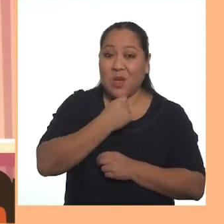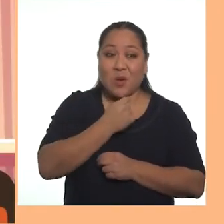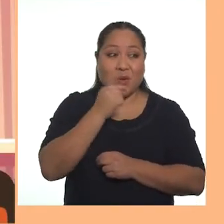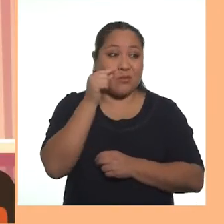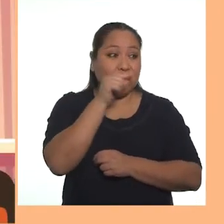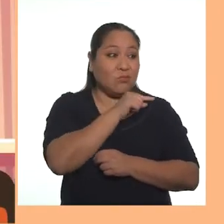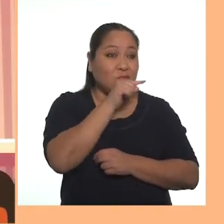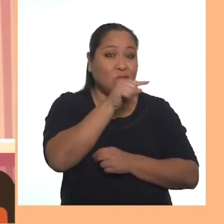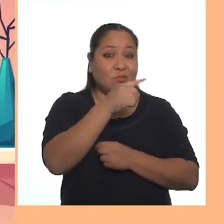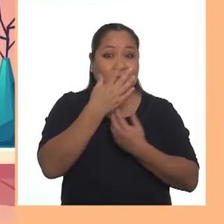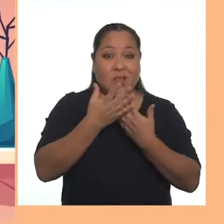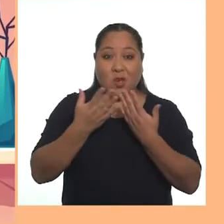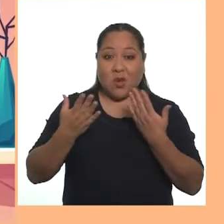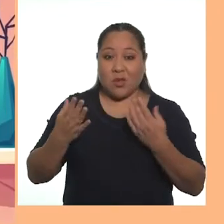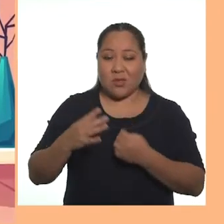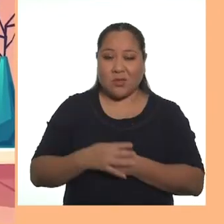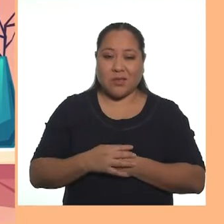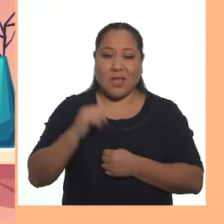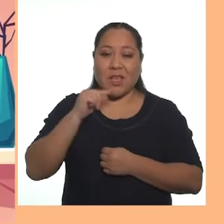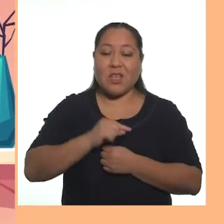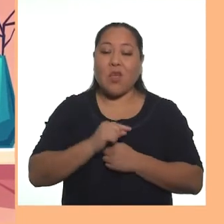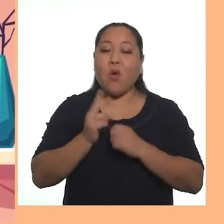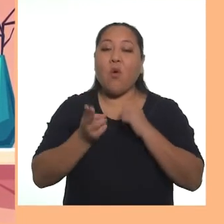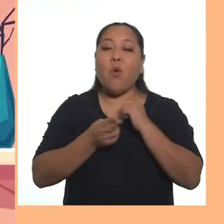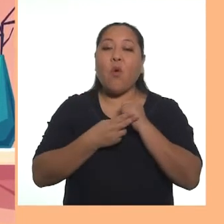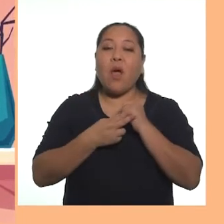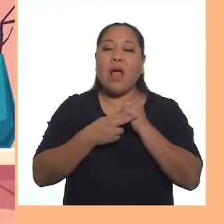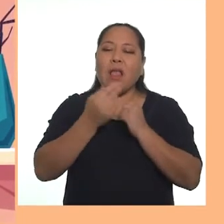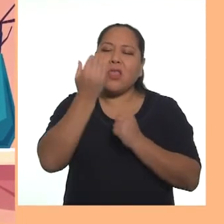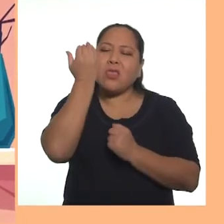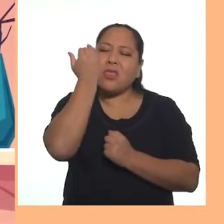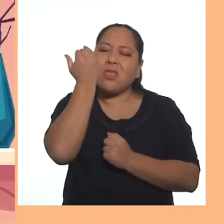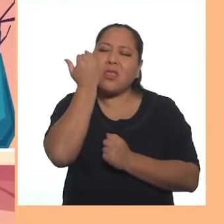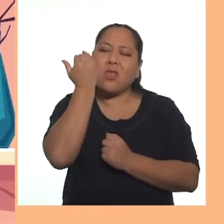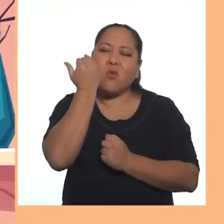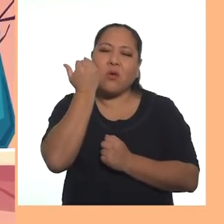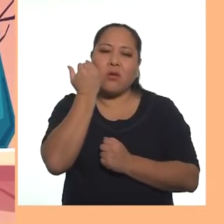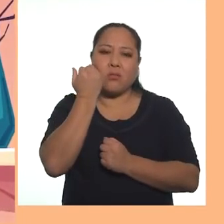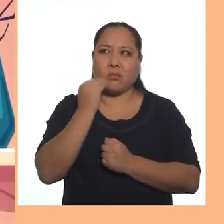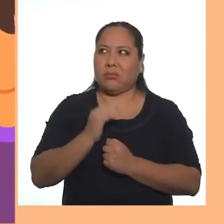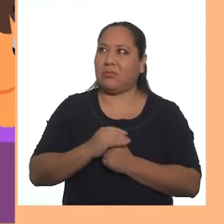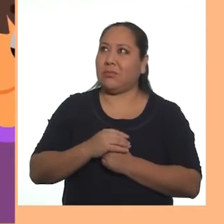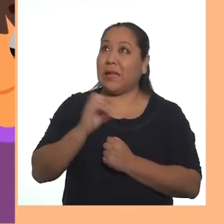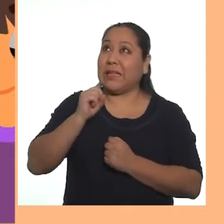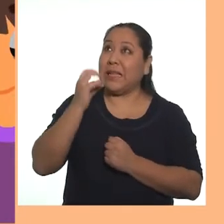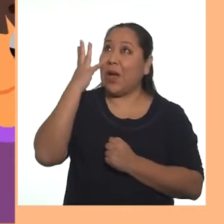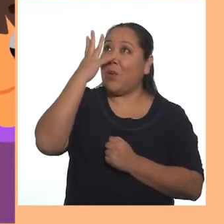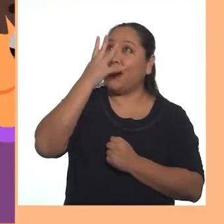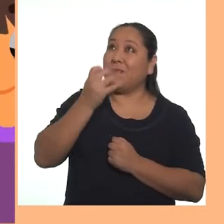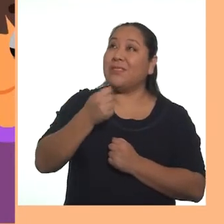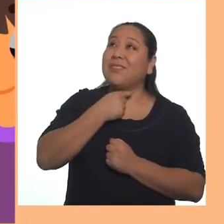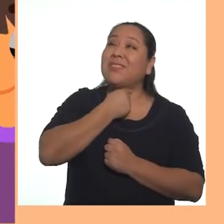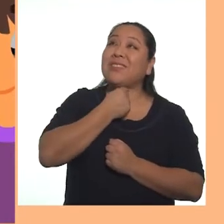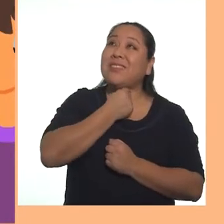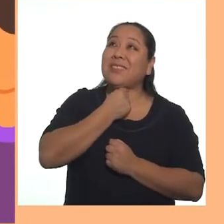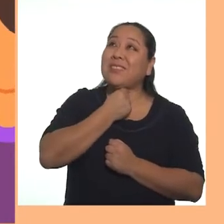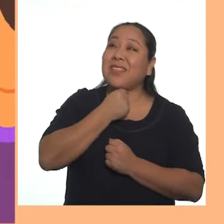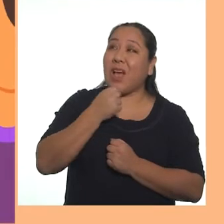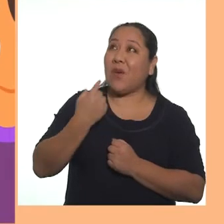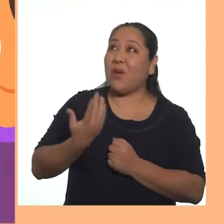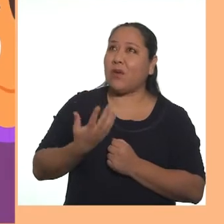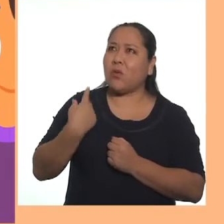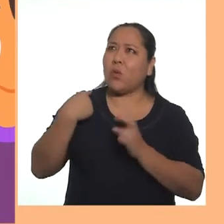les gustan estos objetos es una colección de antigüedades están muy bonitos